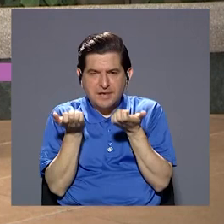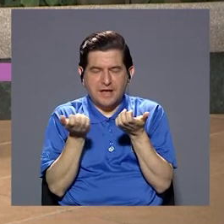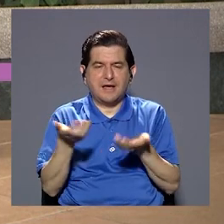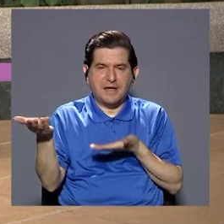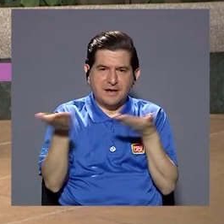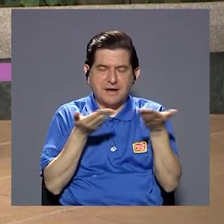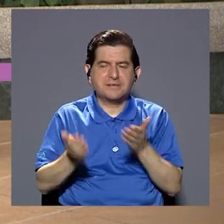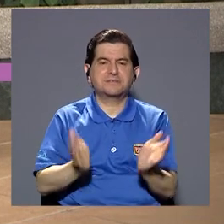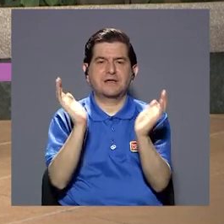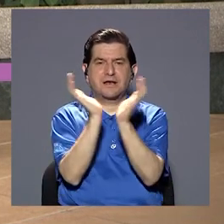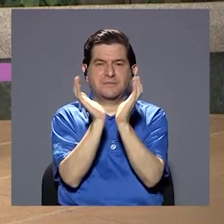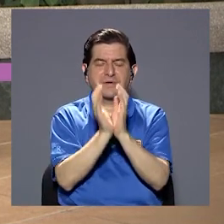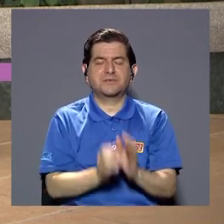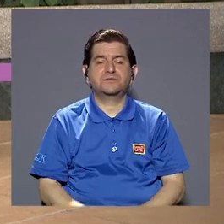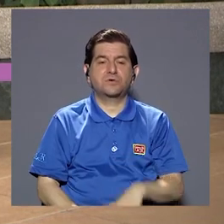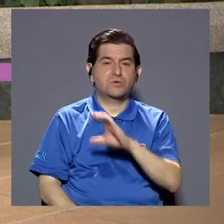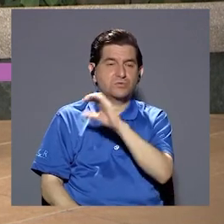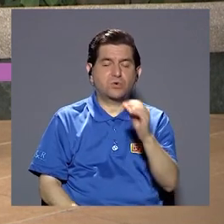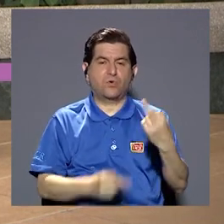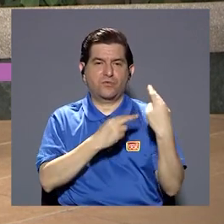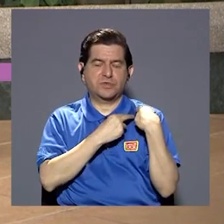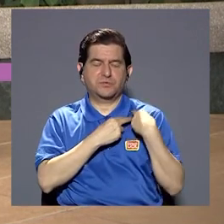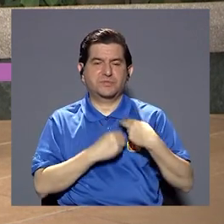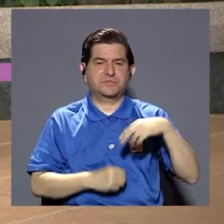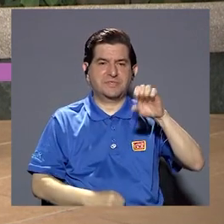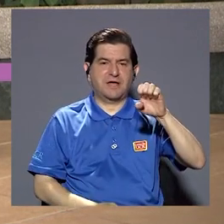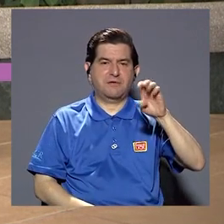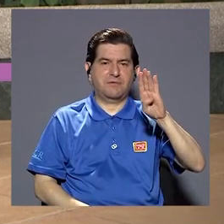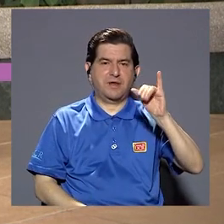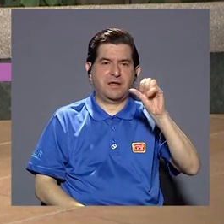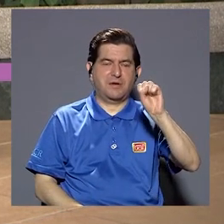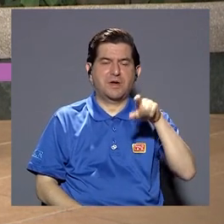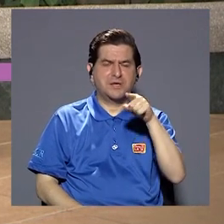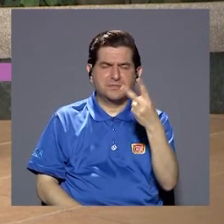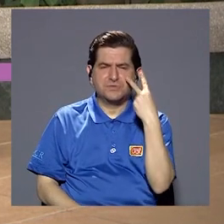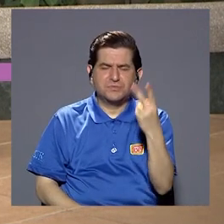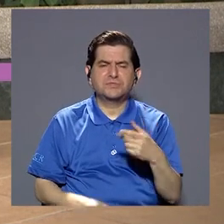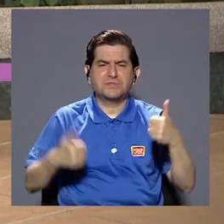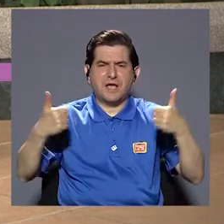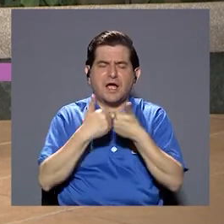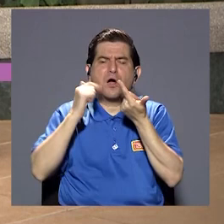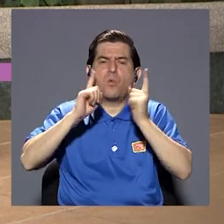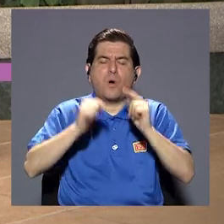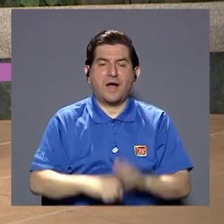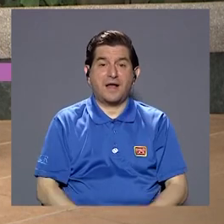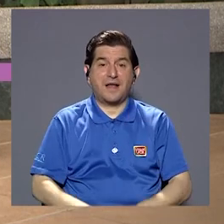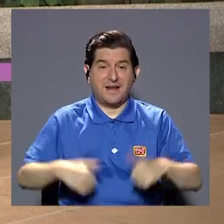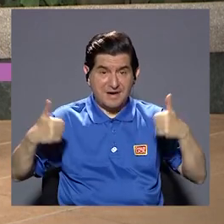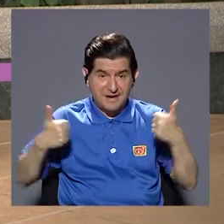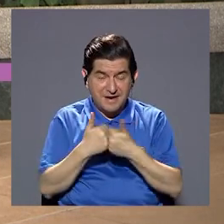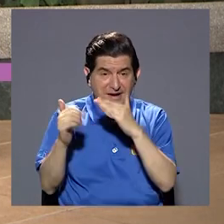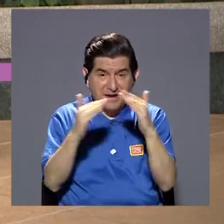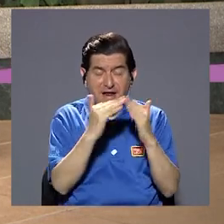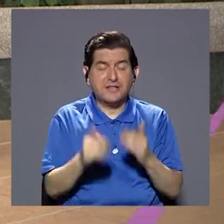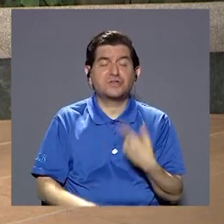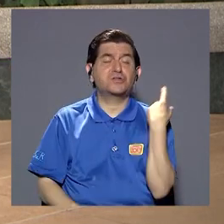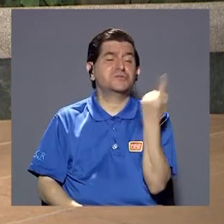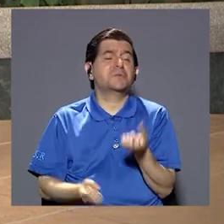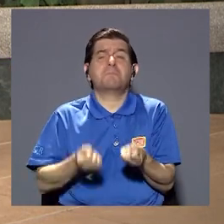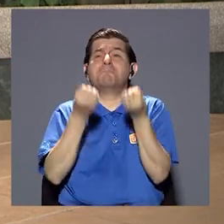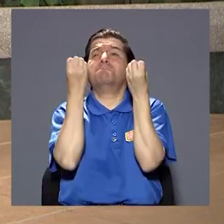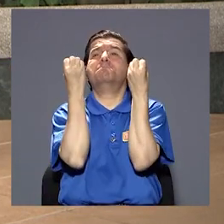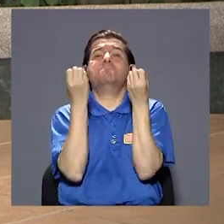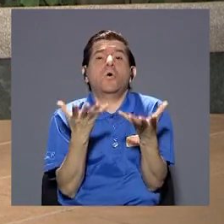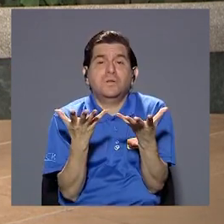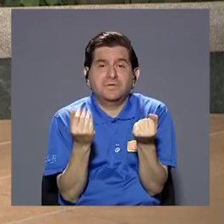que retos como digamos para otras cooperativas o para otras organizaciones que quieren brindarle servicios a la caja o encargarse de un